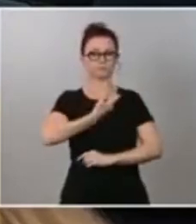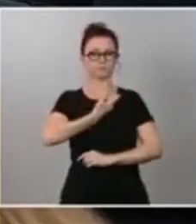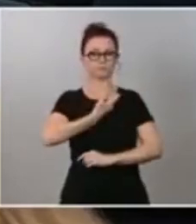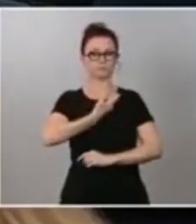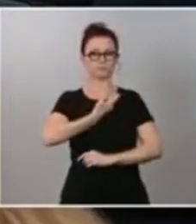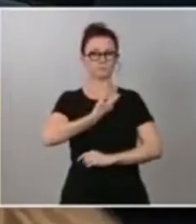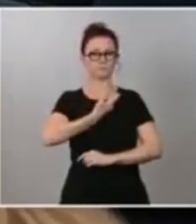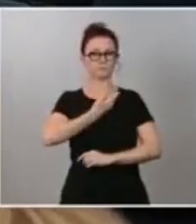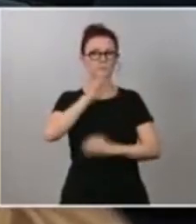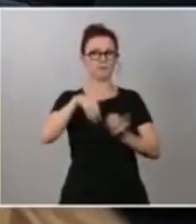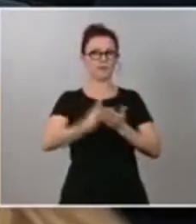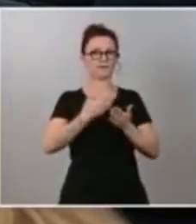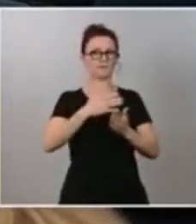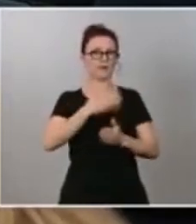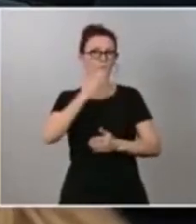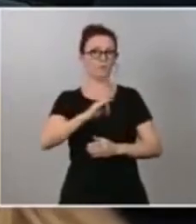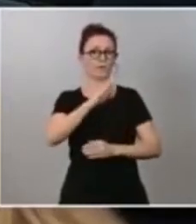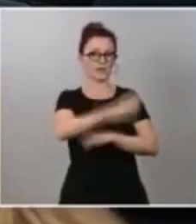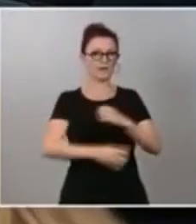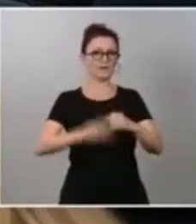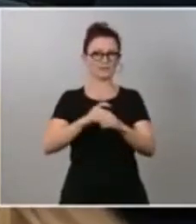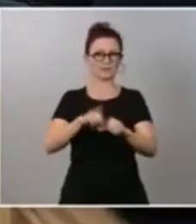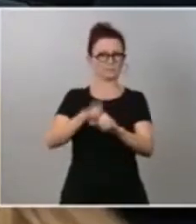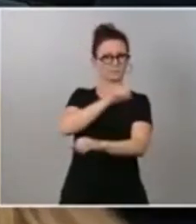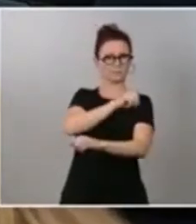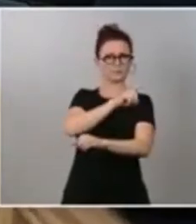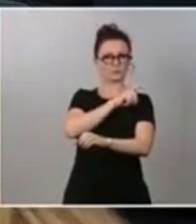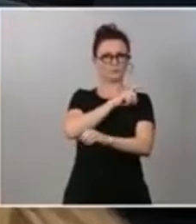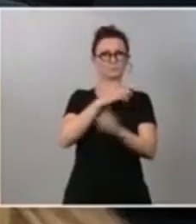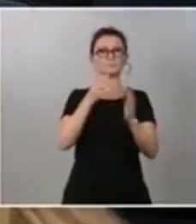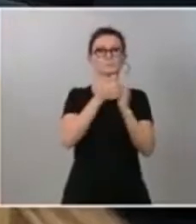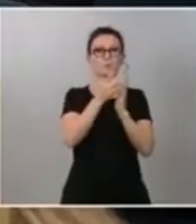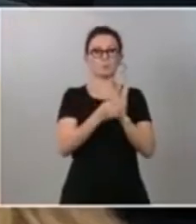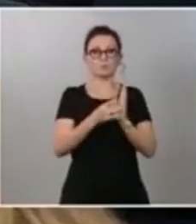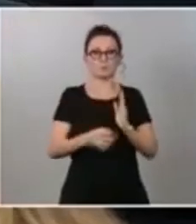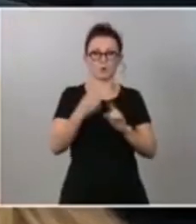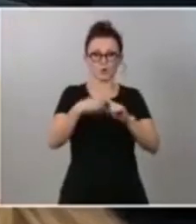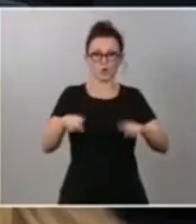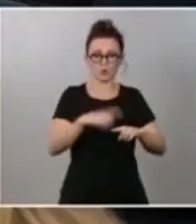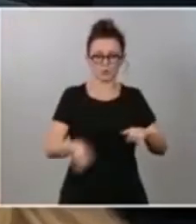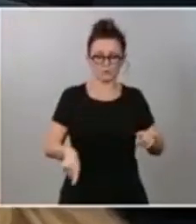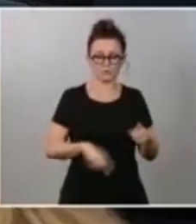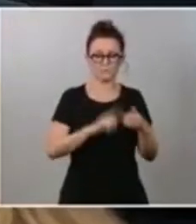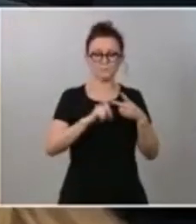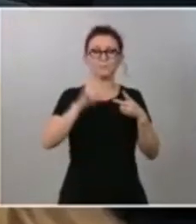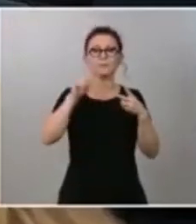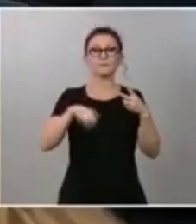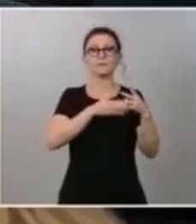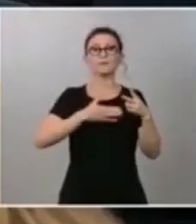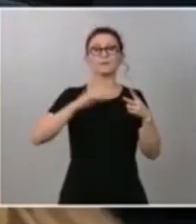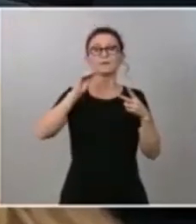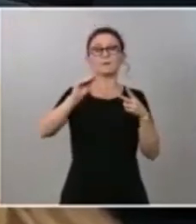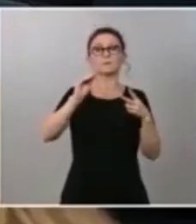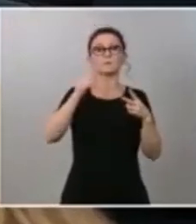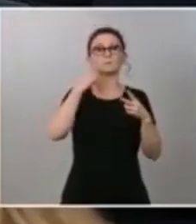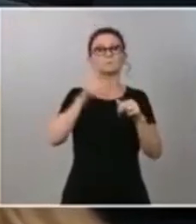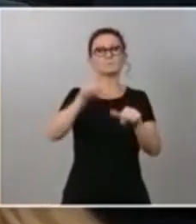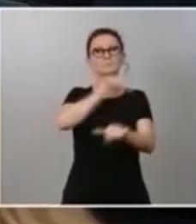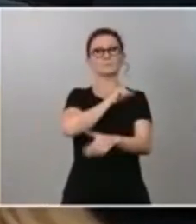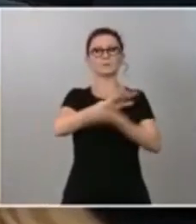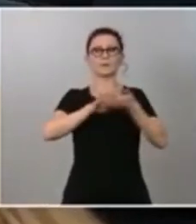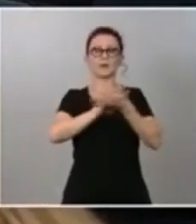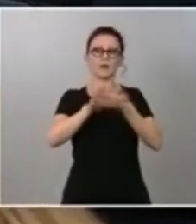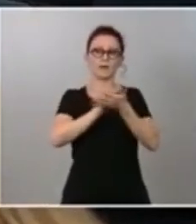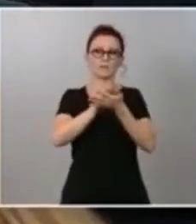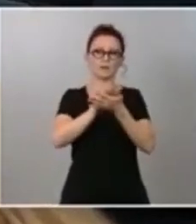legislatura en segundo lugar quería preguntarle en otras ocasiones ha hablado de subidas fiscales ahora